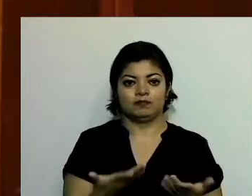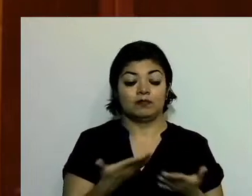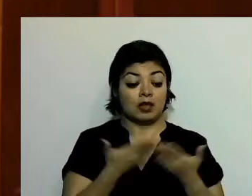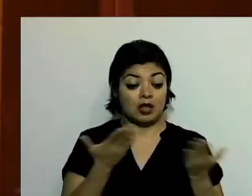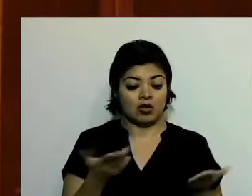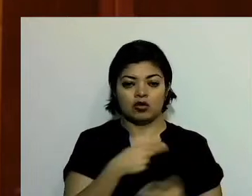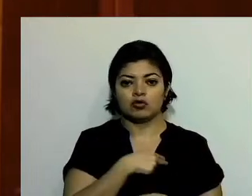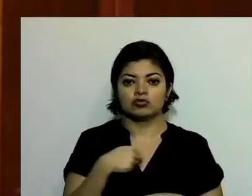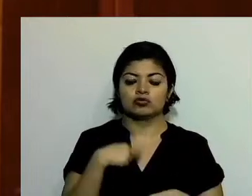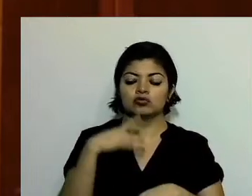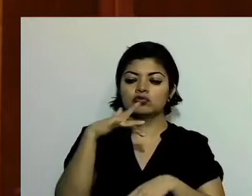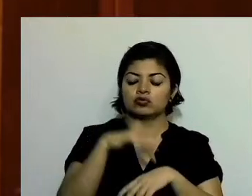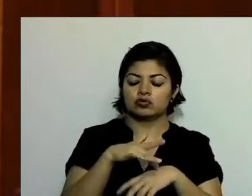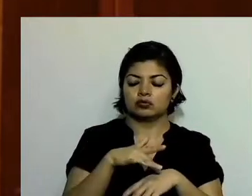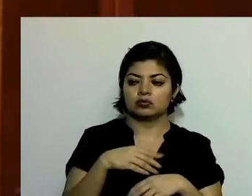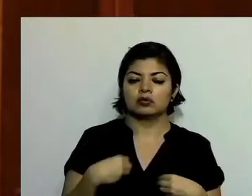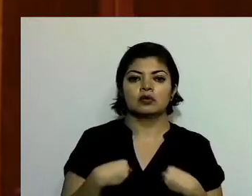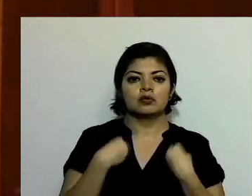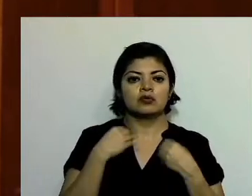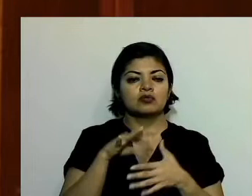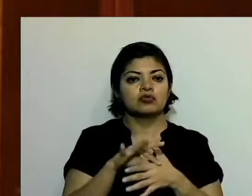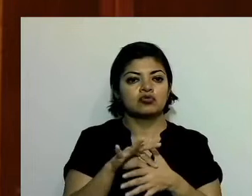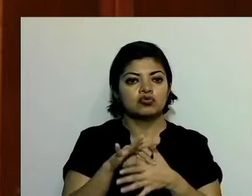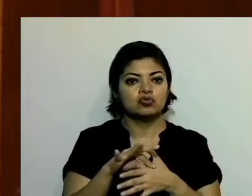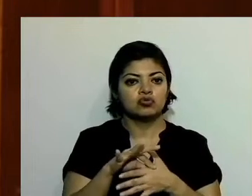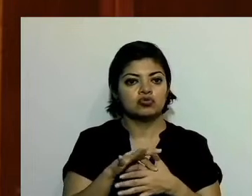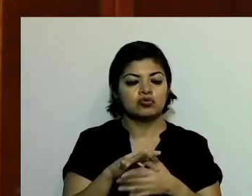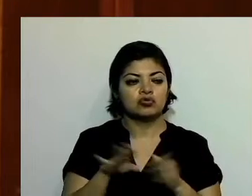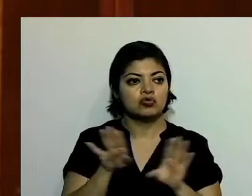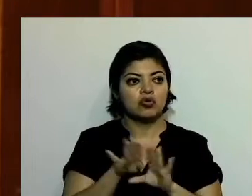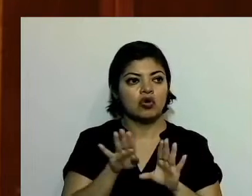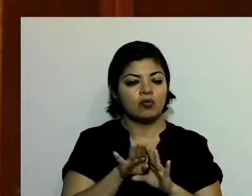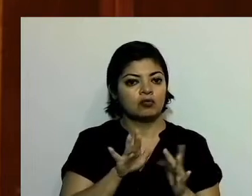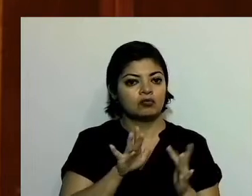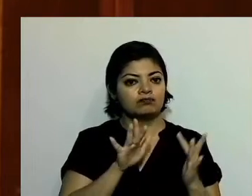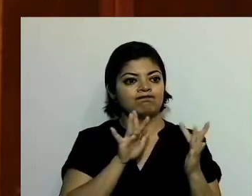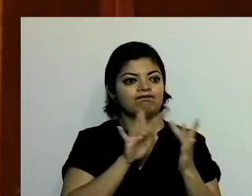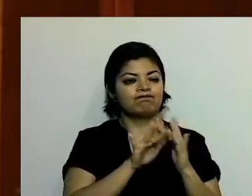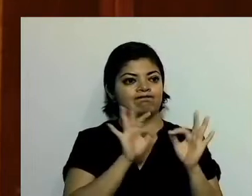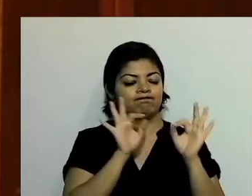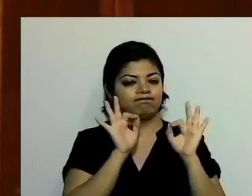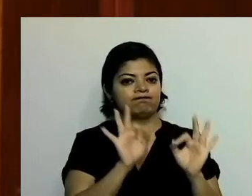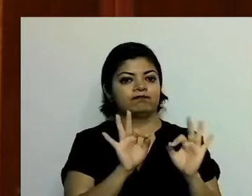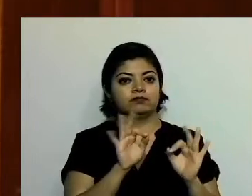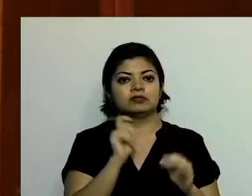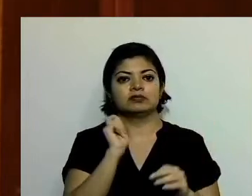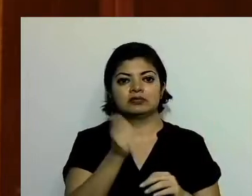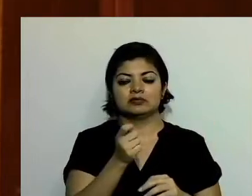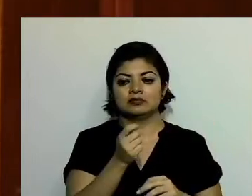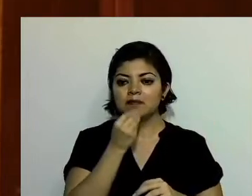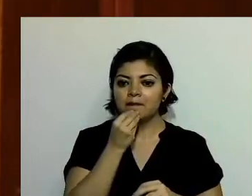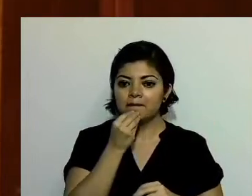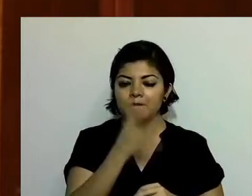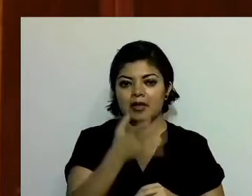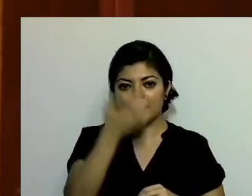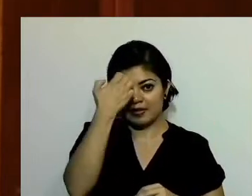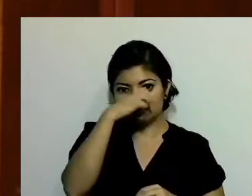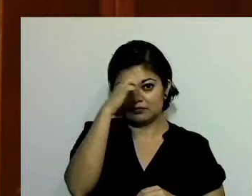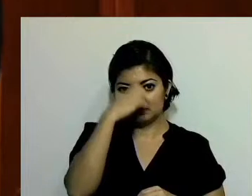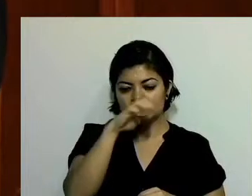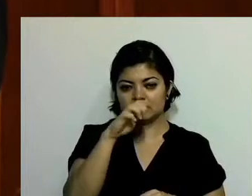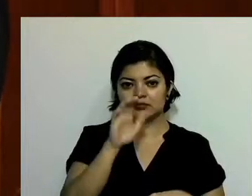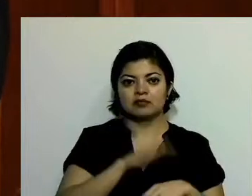tocado vivir de manera directa una extraordinaria experiencia, porque estamos